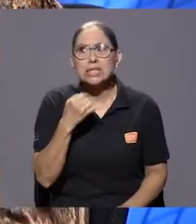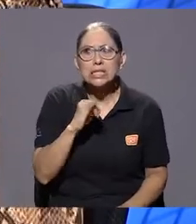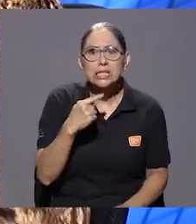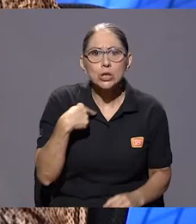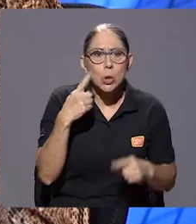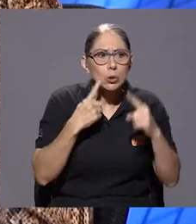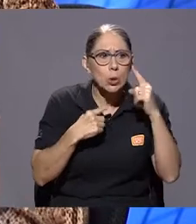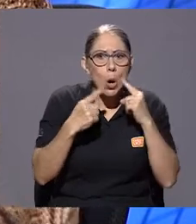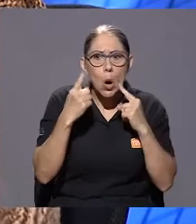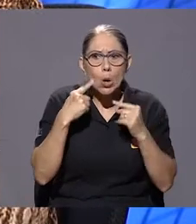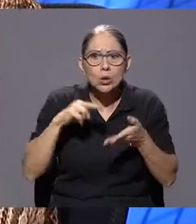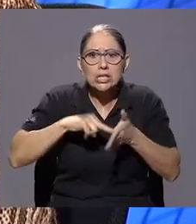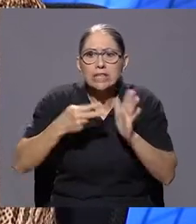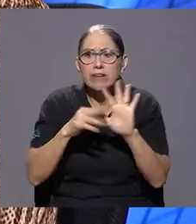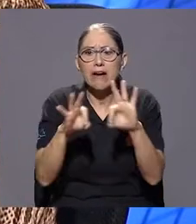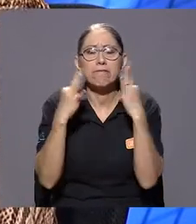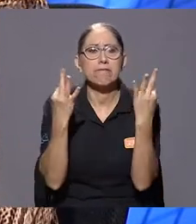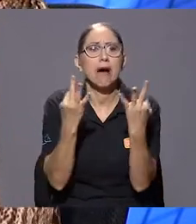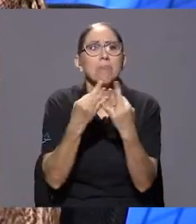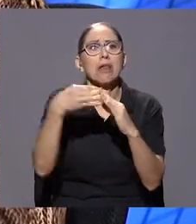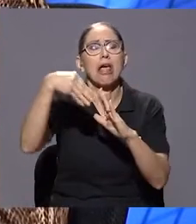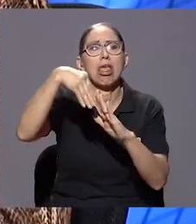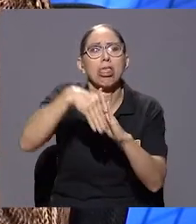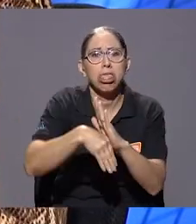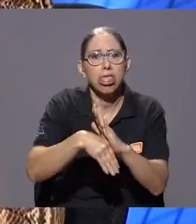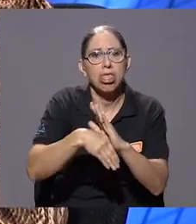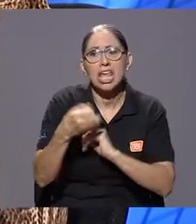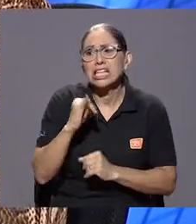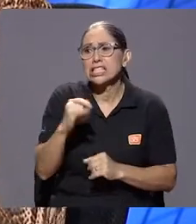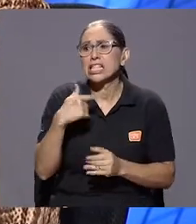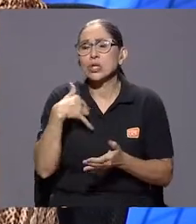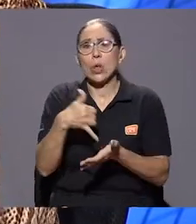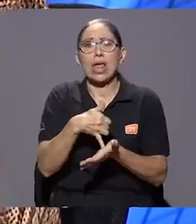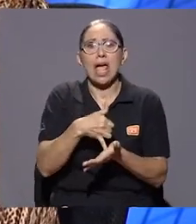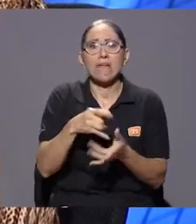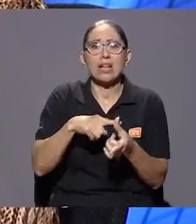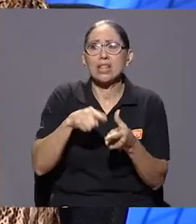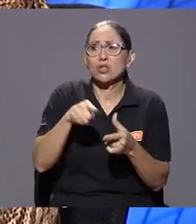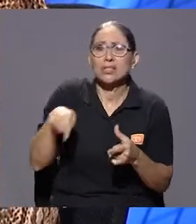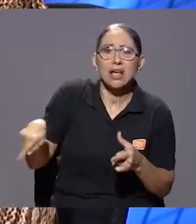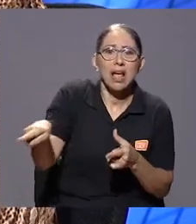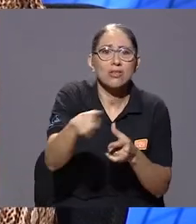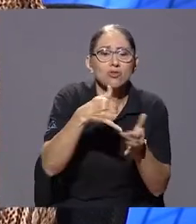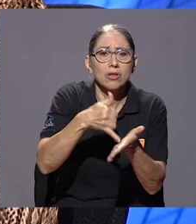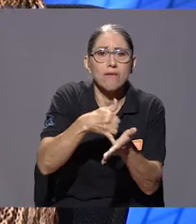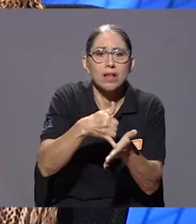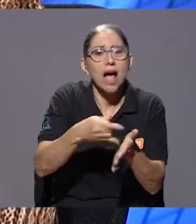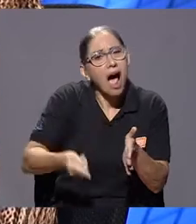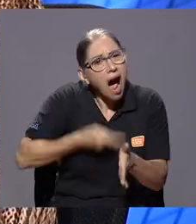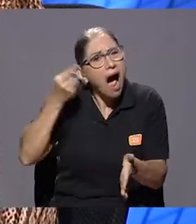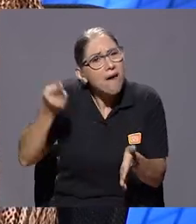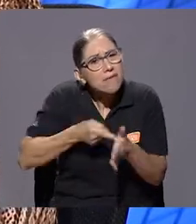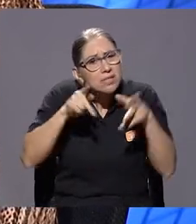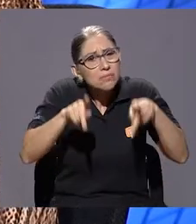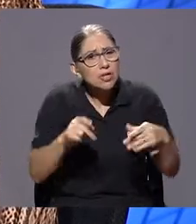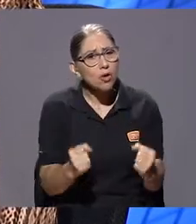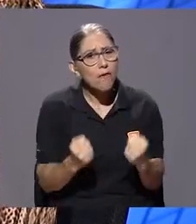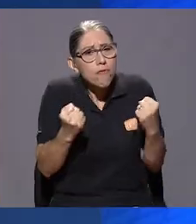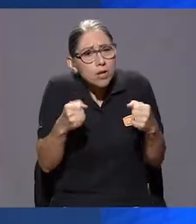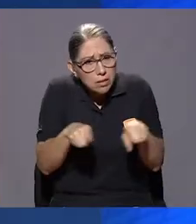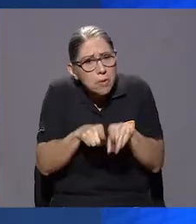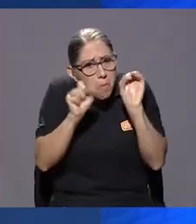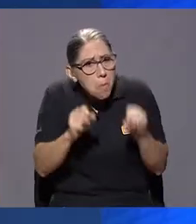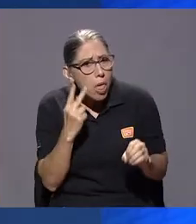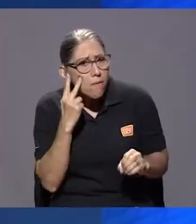pongo a llorar, esta familia se despedaza. Si yo doy el brazo a torcer, ya todo se va a caer. Y a veces es necesario ver a esa persona tan fuerte llorando.